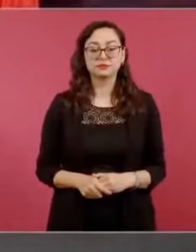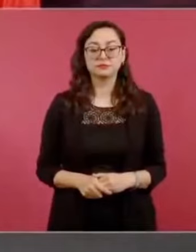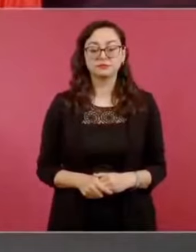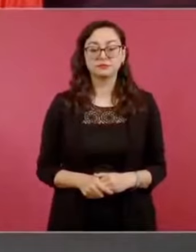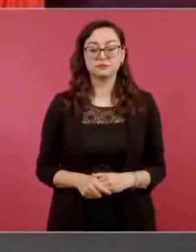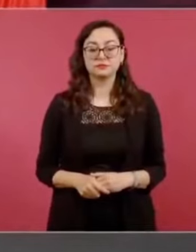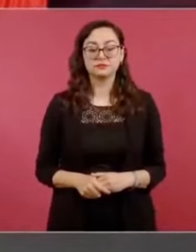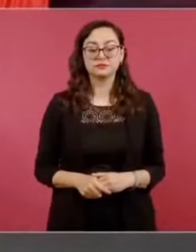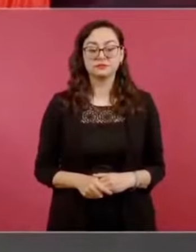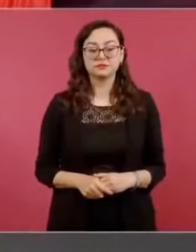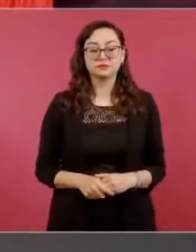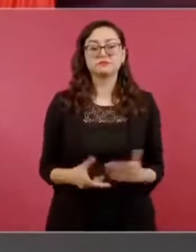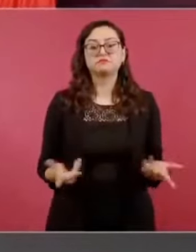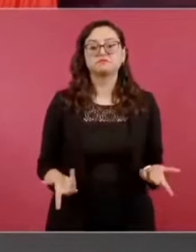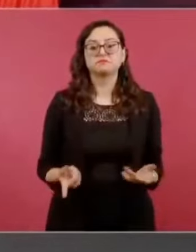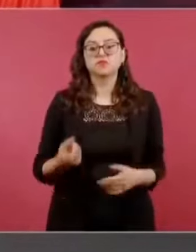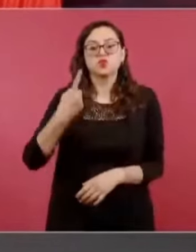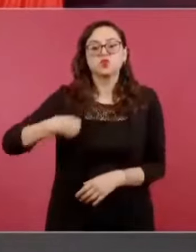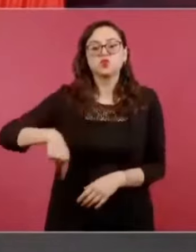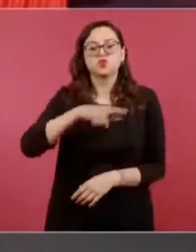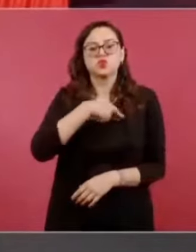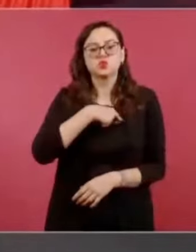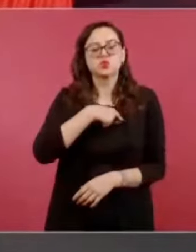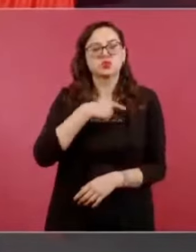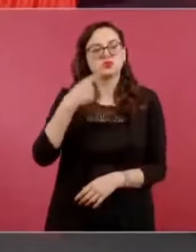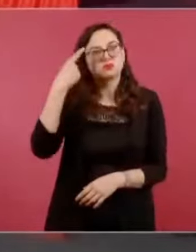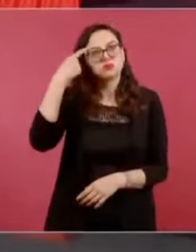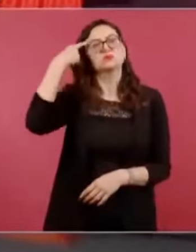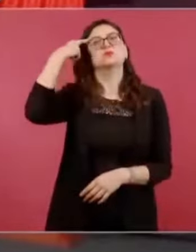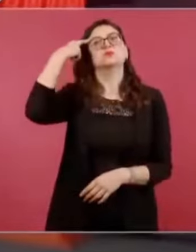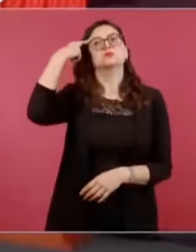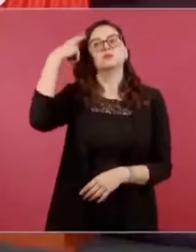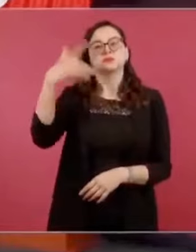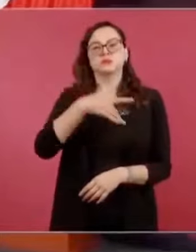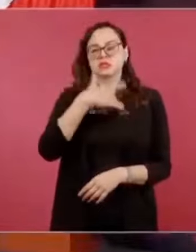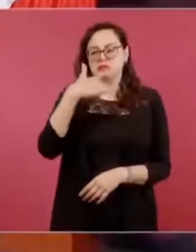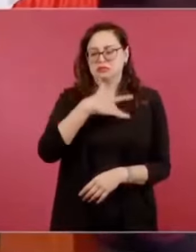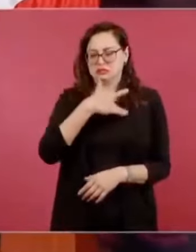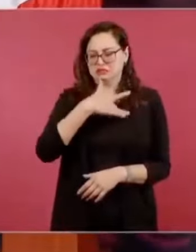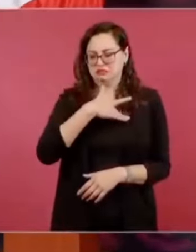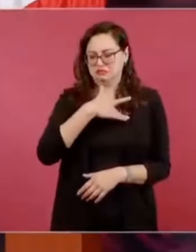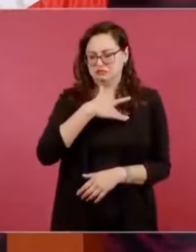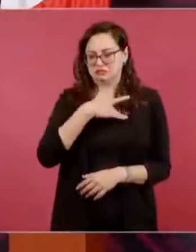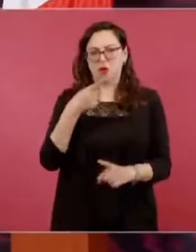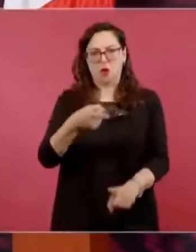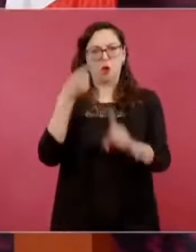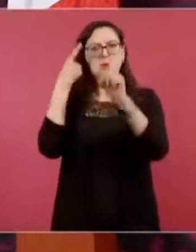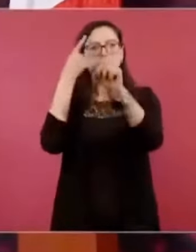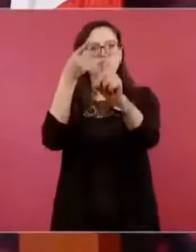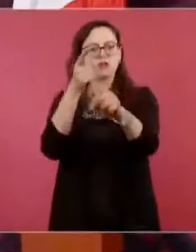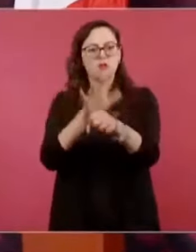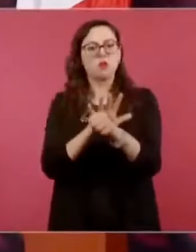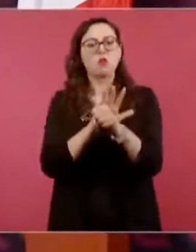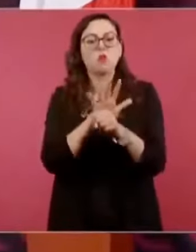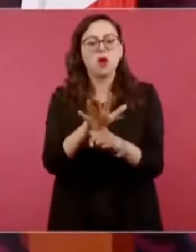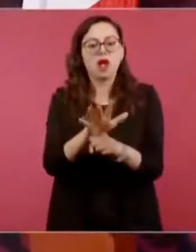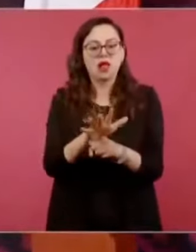¿en qué nos inspiramos?, pues. No se puede hacer nada en la vida, mucho menos política,